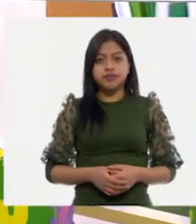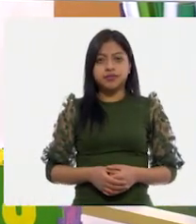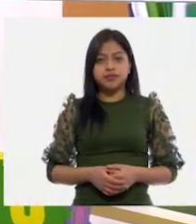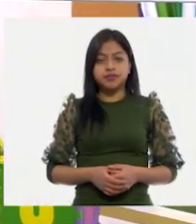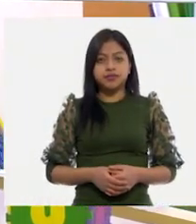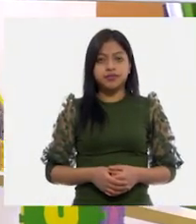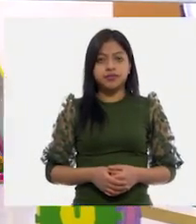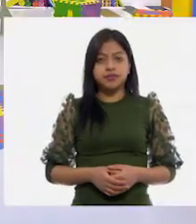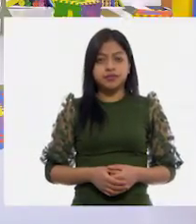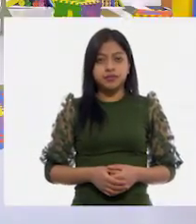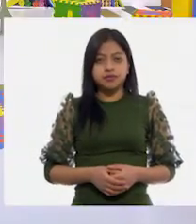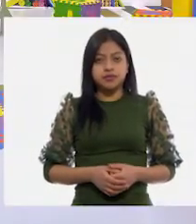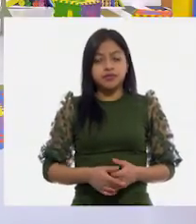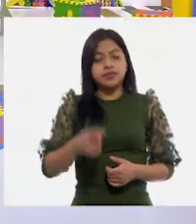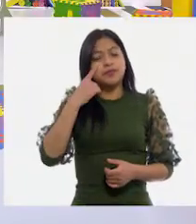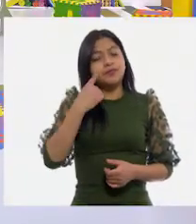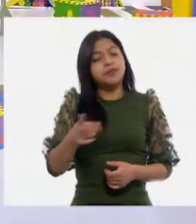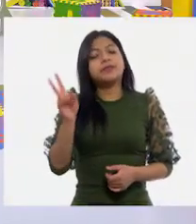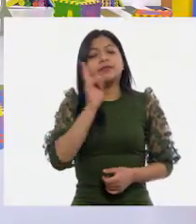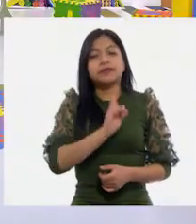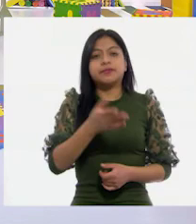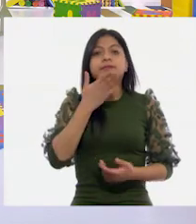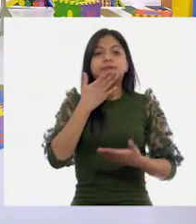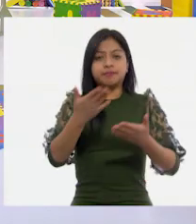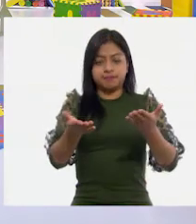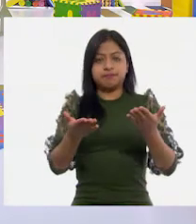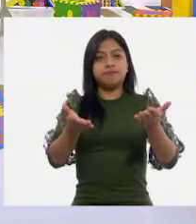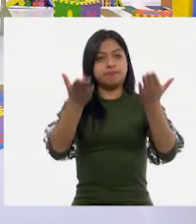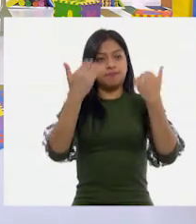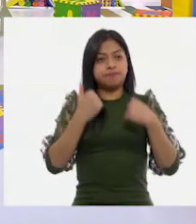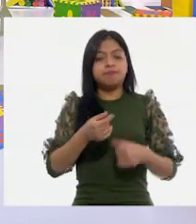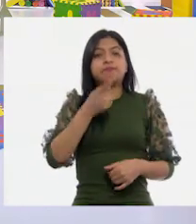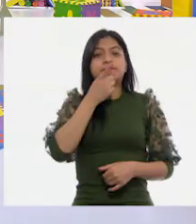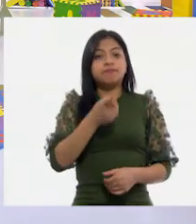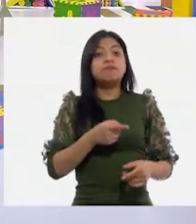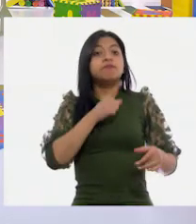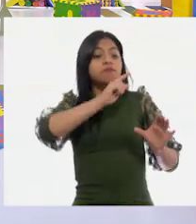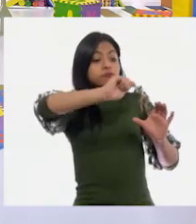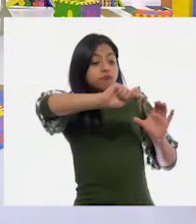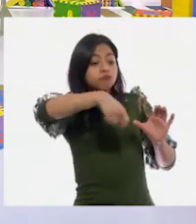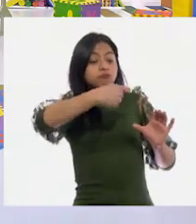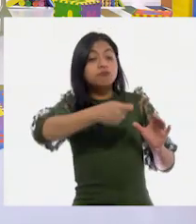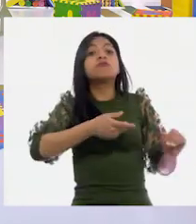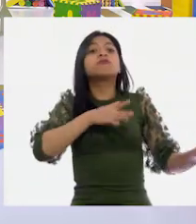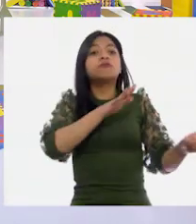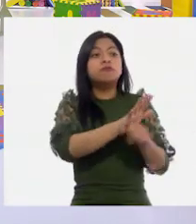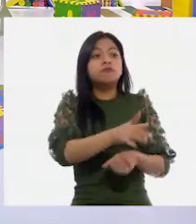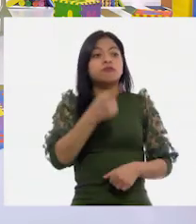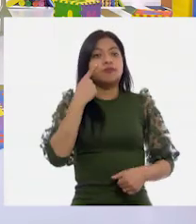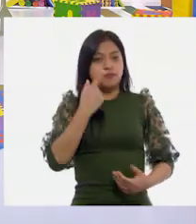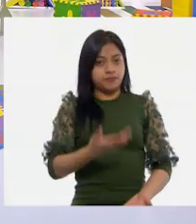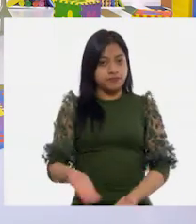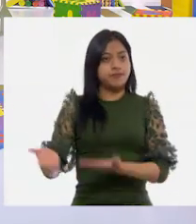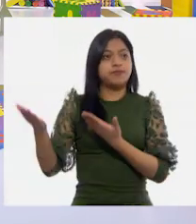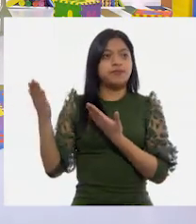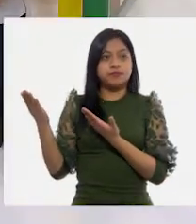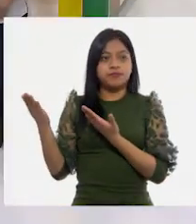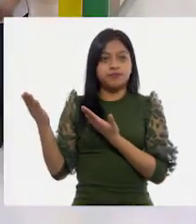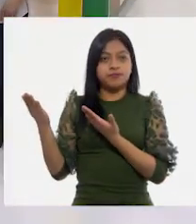A ver, dime, ¿qué hiciste tú? ¿Con qué cuchara lo llenaste? Yo llené mis vasos con esta cuchara.